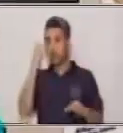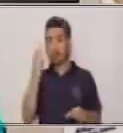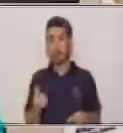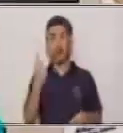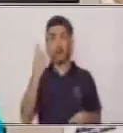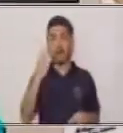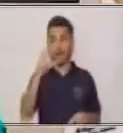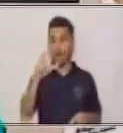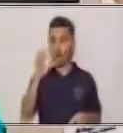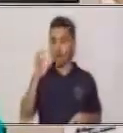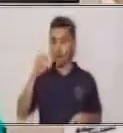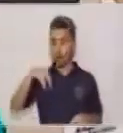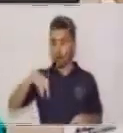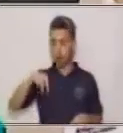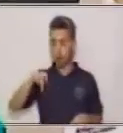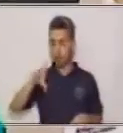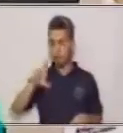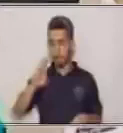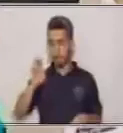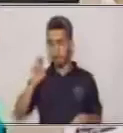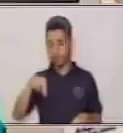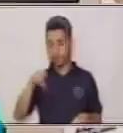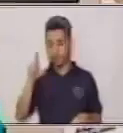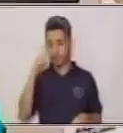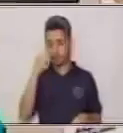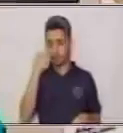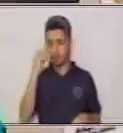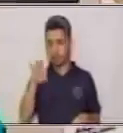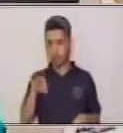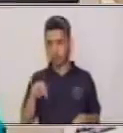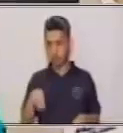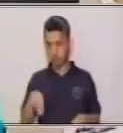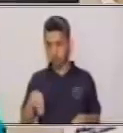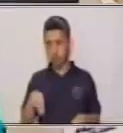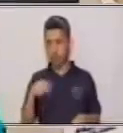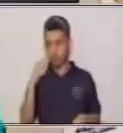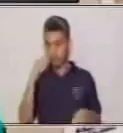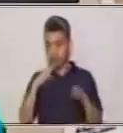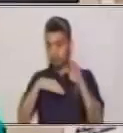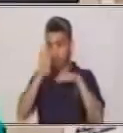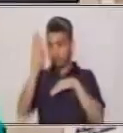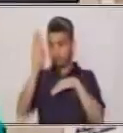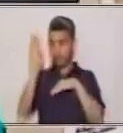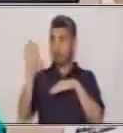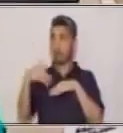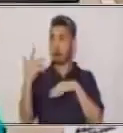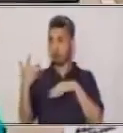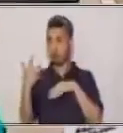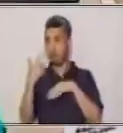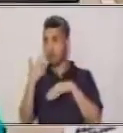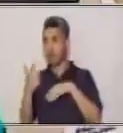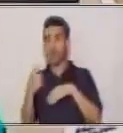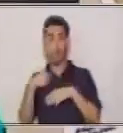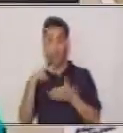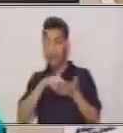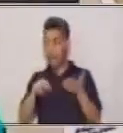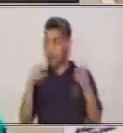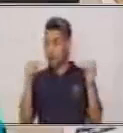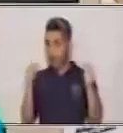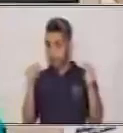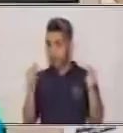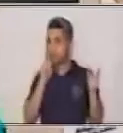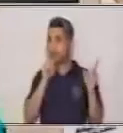Recordemos también las ventajas. Vamos a leer rápido, vamos a concentrarnos y